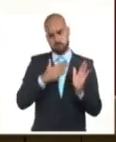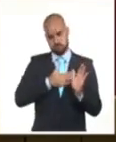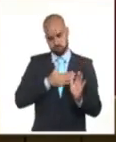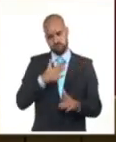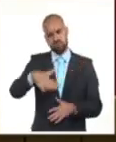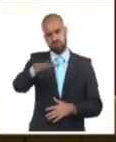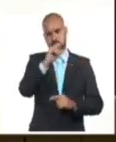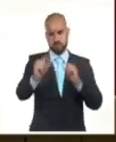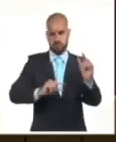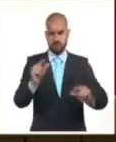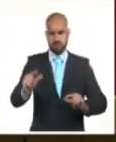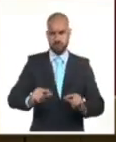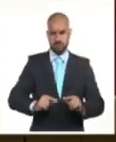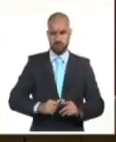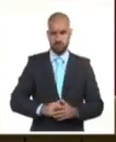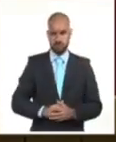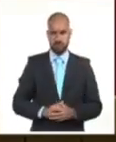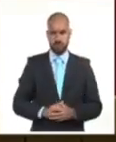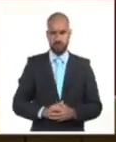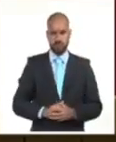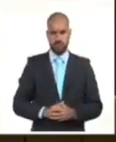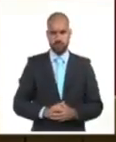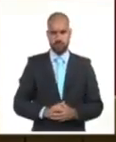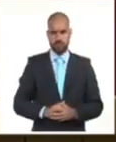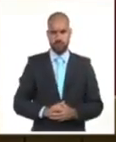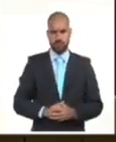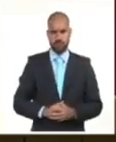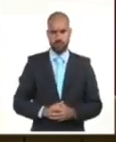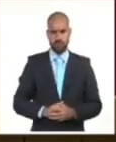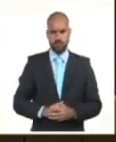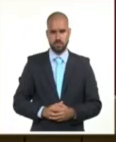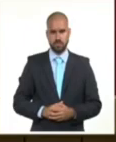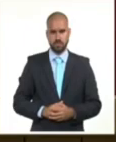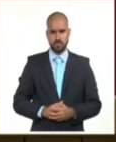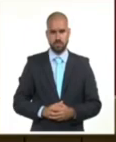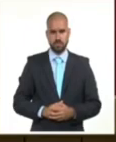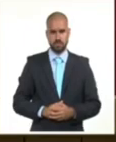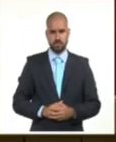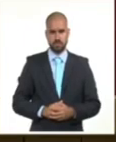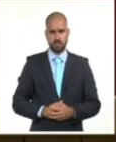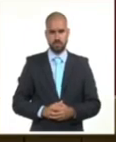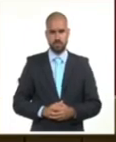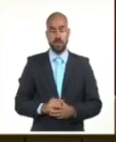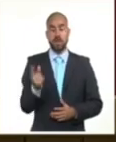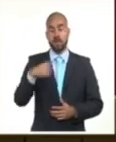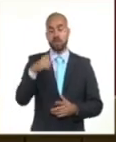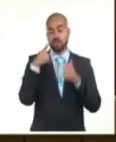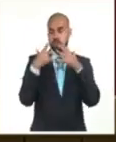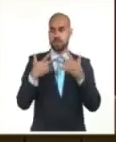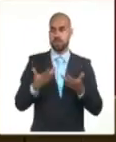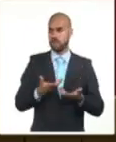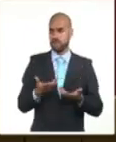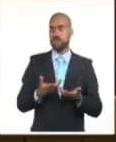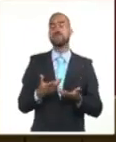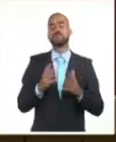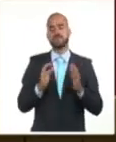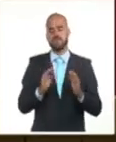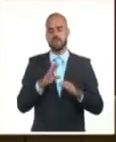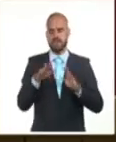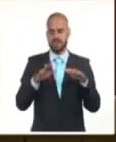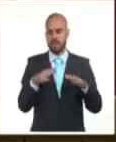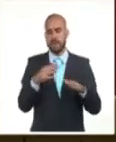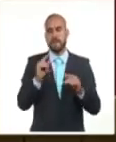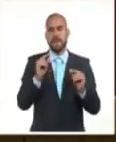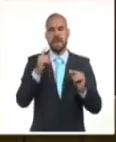generación. Lo antes expuesto adquiere particular destaque si tomamos en cuenta los tiempos